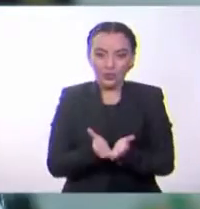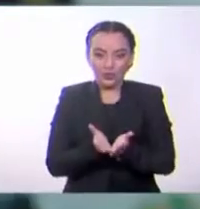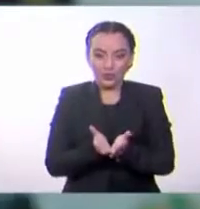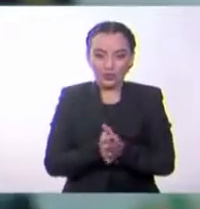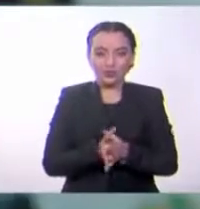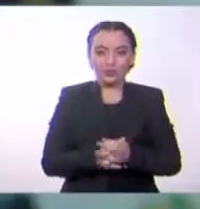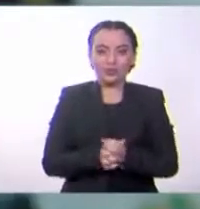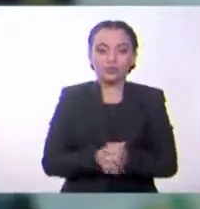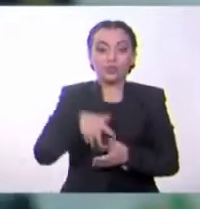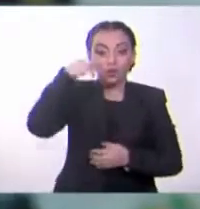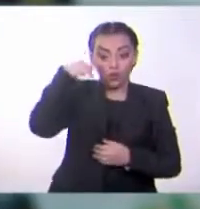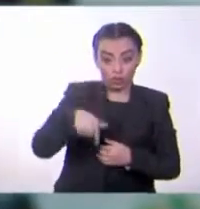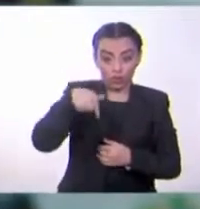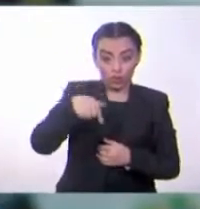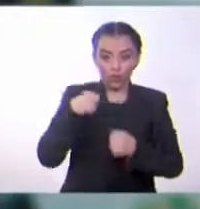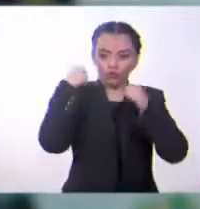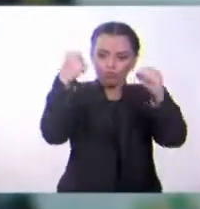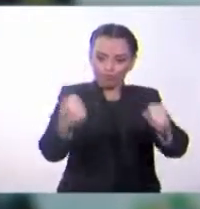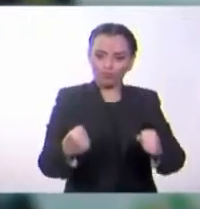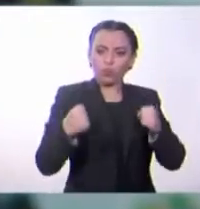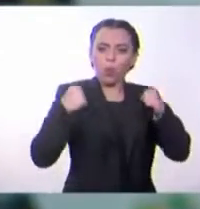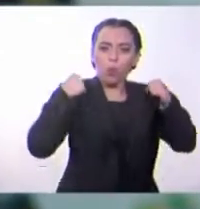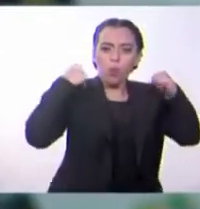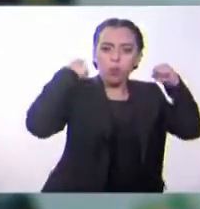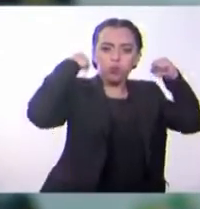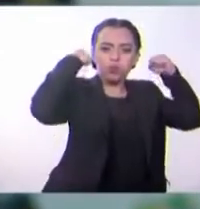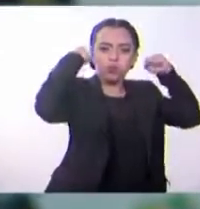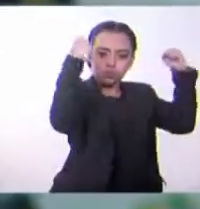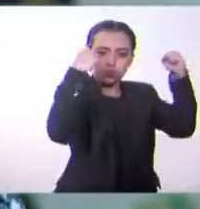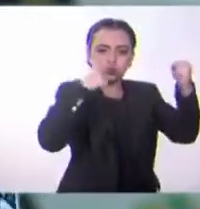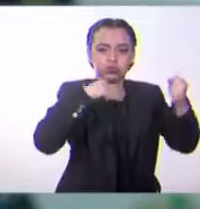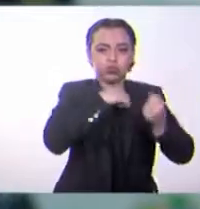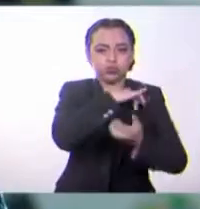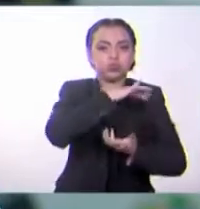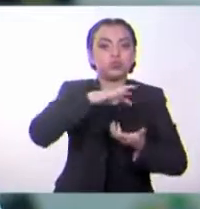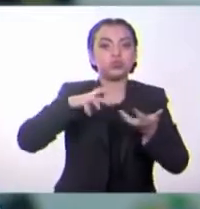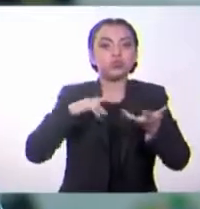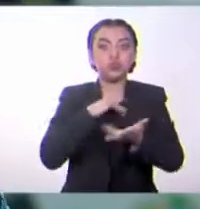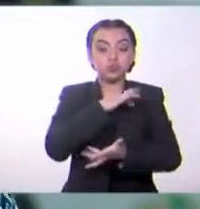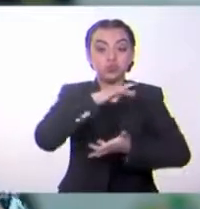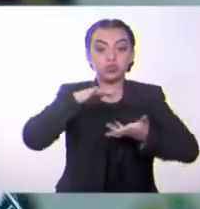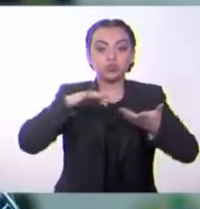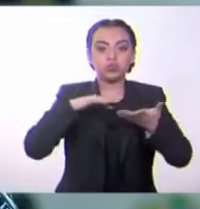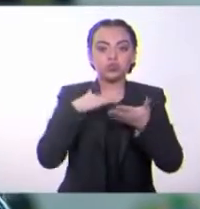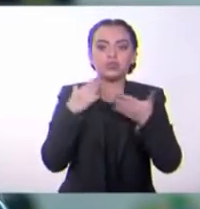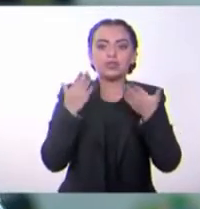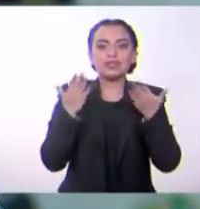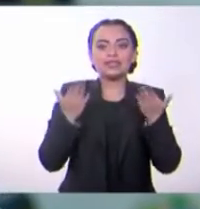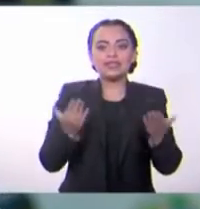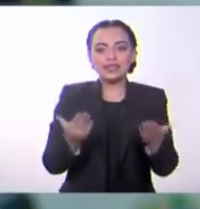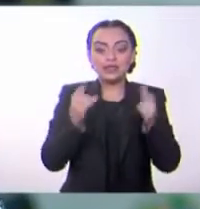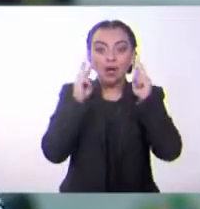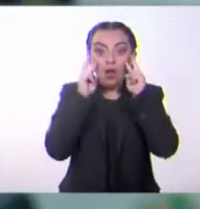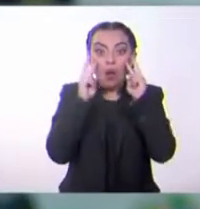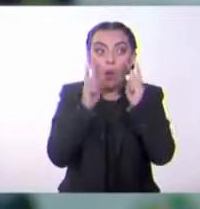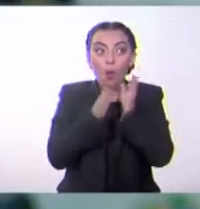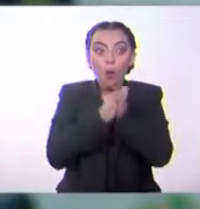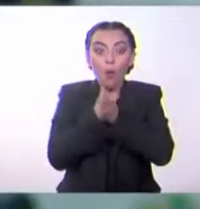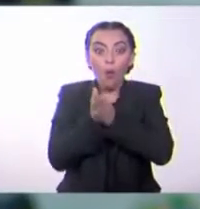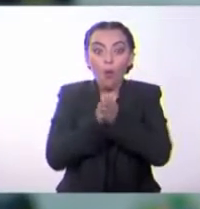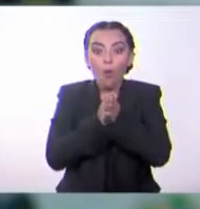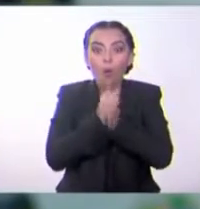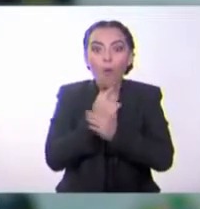trataremos otro superpoder de la naturaleza, a donde descubrimos los misterios y las